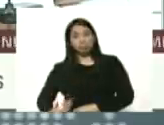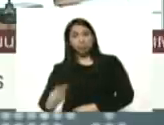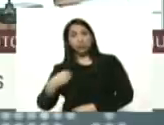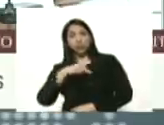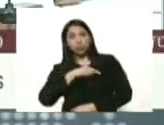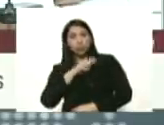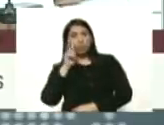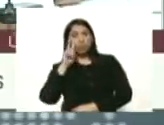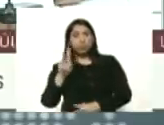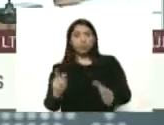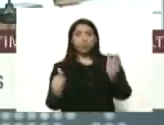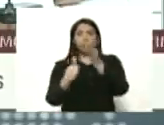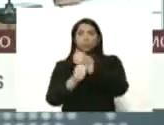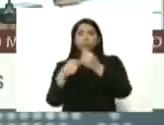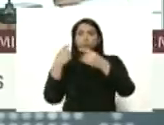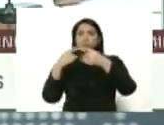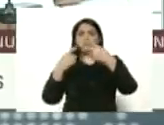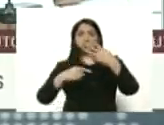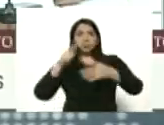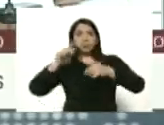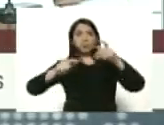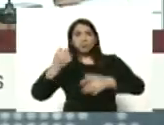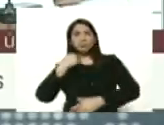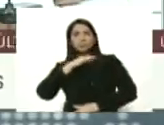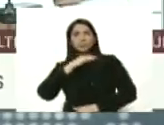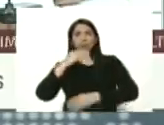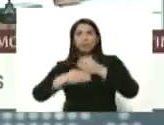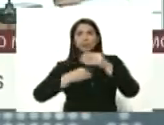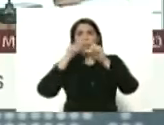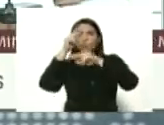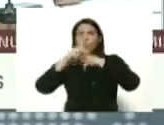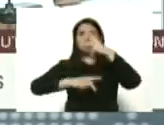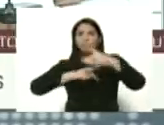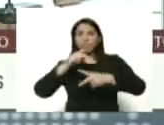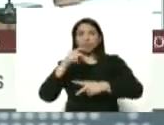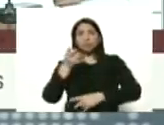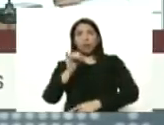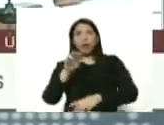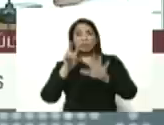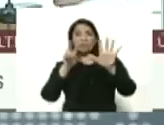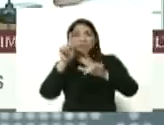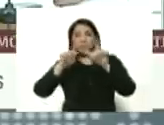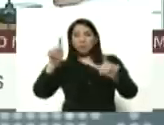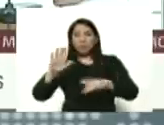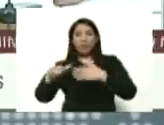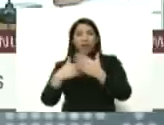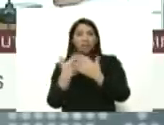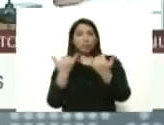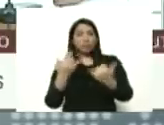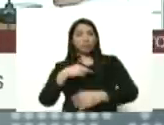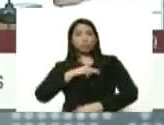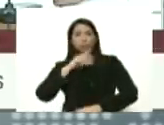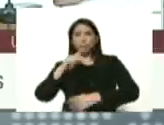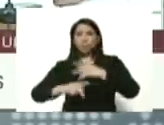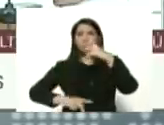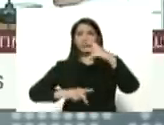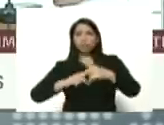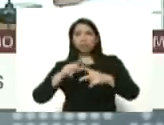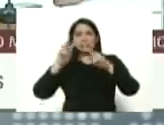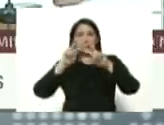detectado varios casos y hemos hecho un proceso hay 7 casos hasta el momento hemos hecho un proceso de